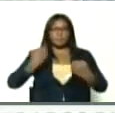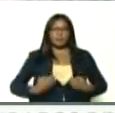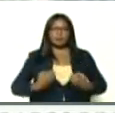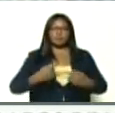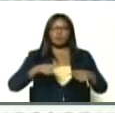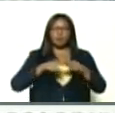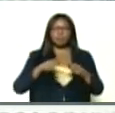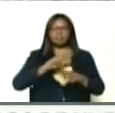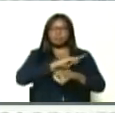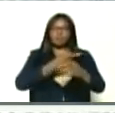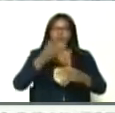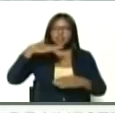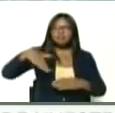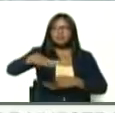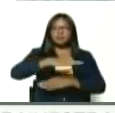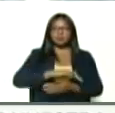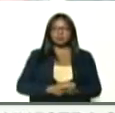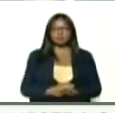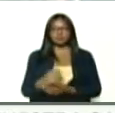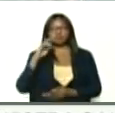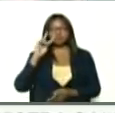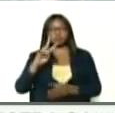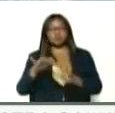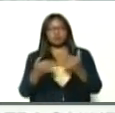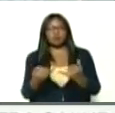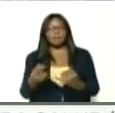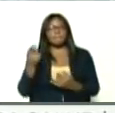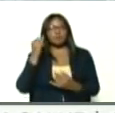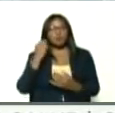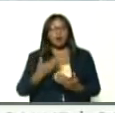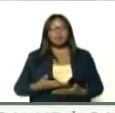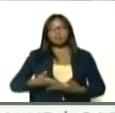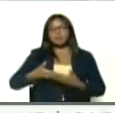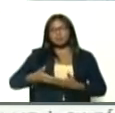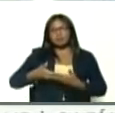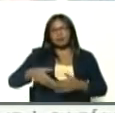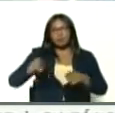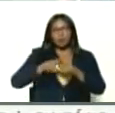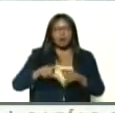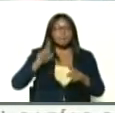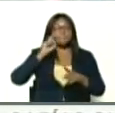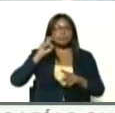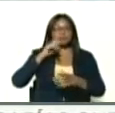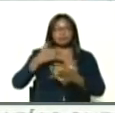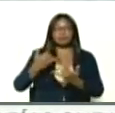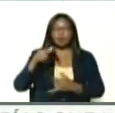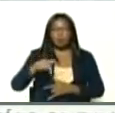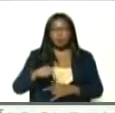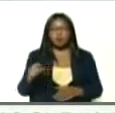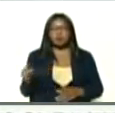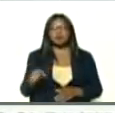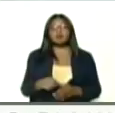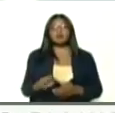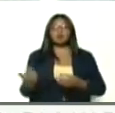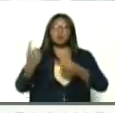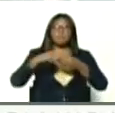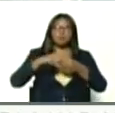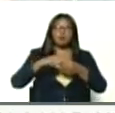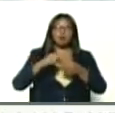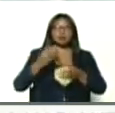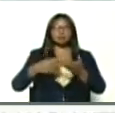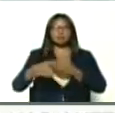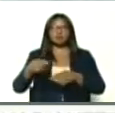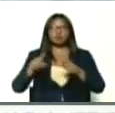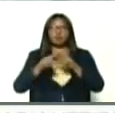poder popular, hemos visto aquí, presidente, a mujeres lactantes, mujeres embarazadas, que desde hoy, se incorporan, las atenciones, presta, este